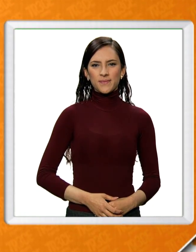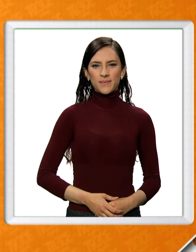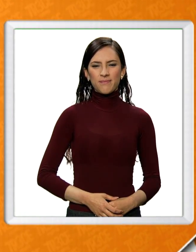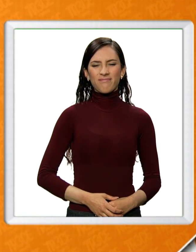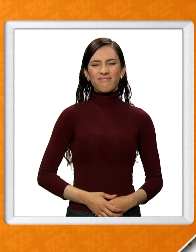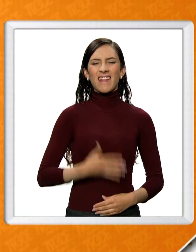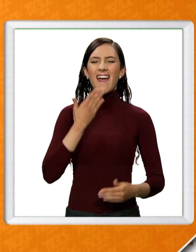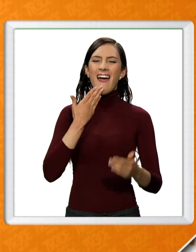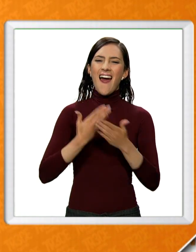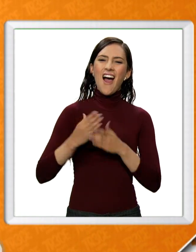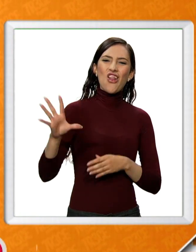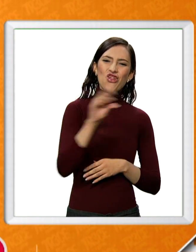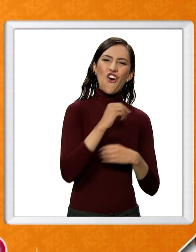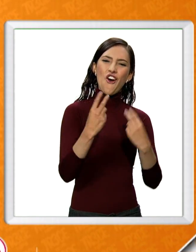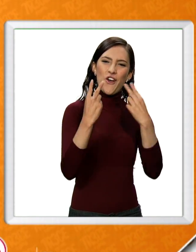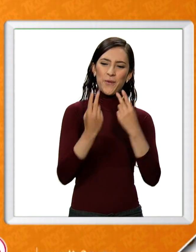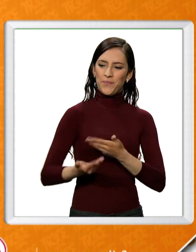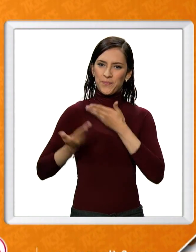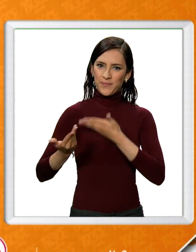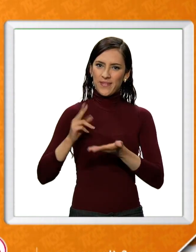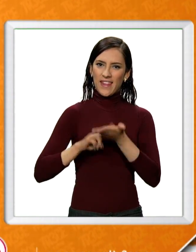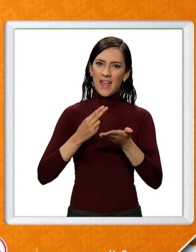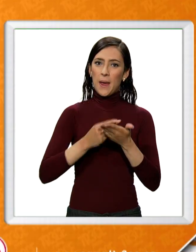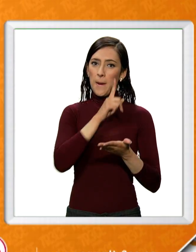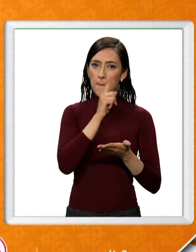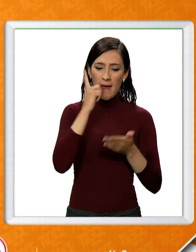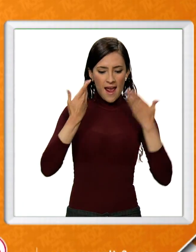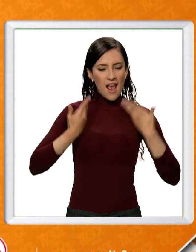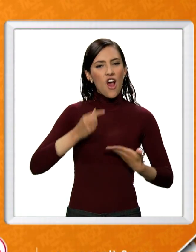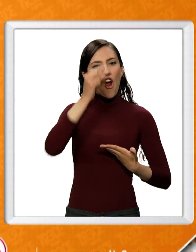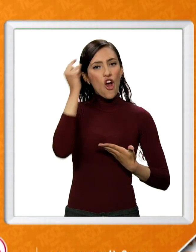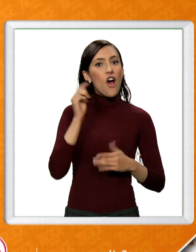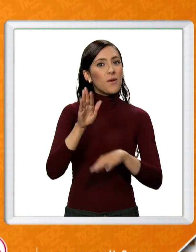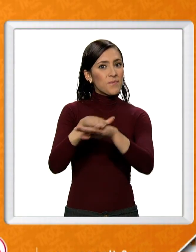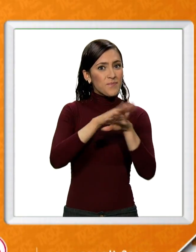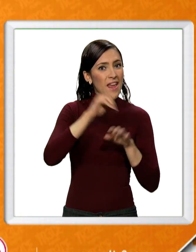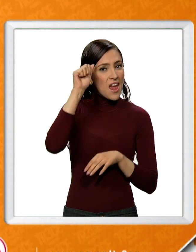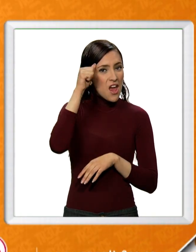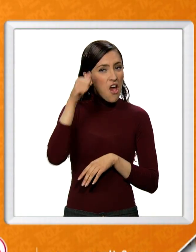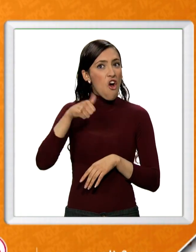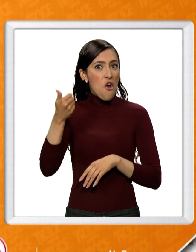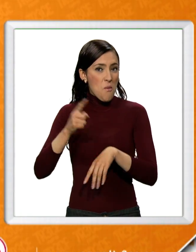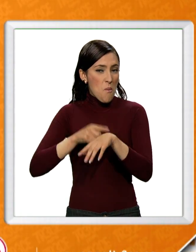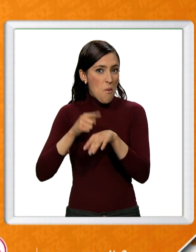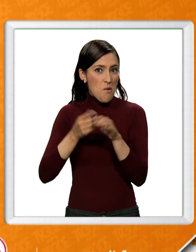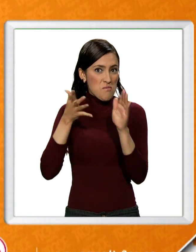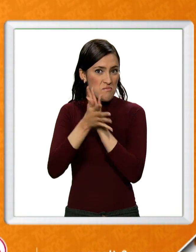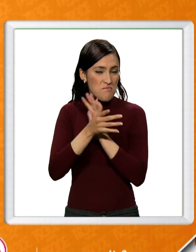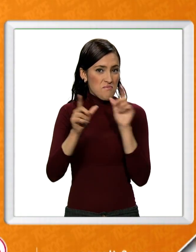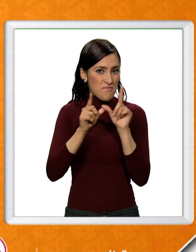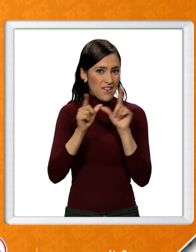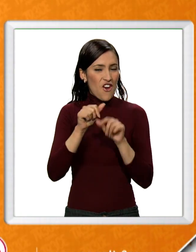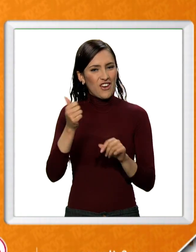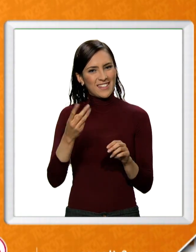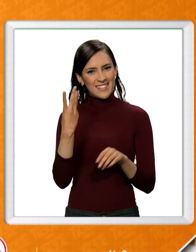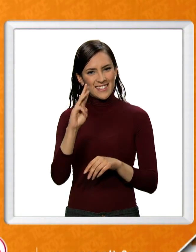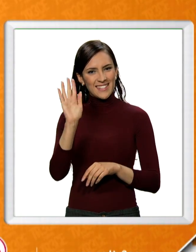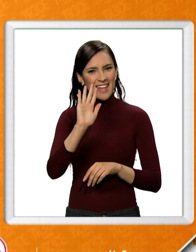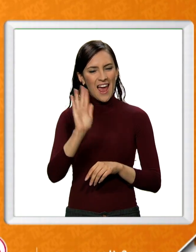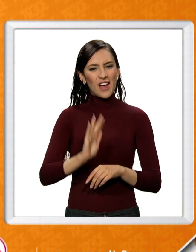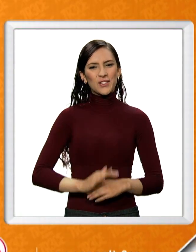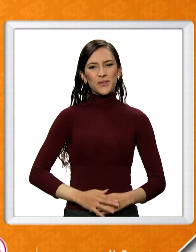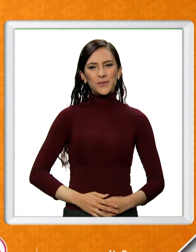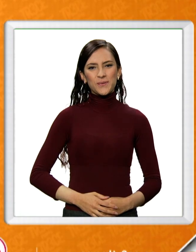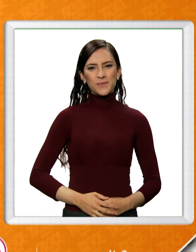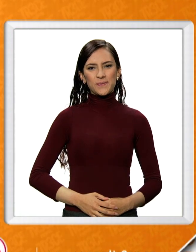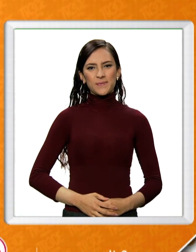Gracias a todos por acompañarnos. Ella es Mayra, yo soy López. Y recuerden que en cualquier momento y pantalla, más 13 News. Chao.